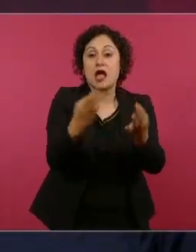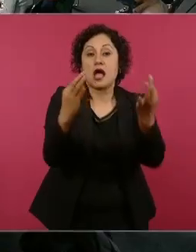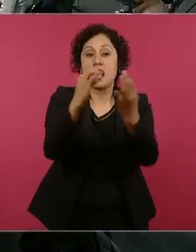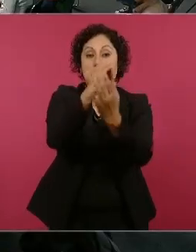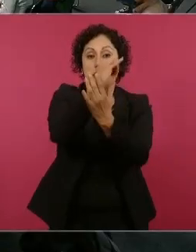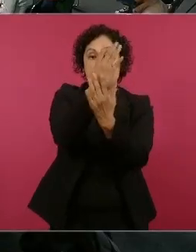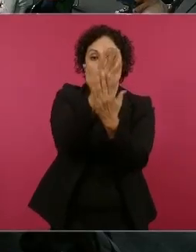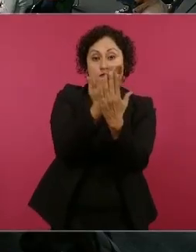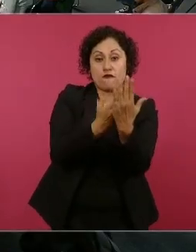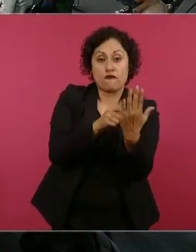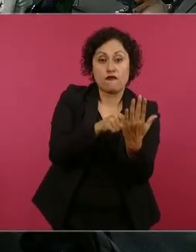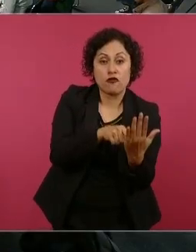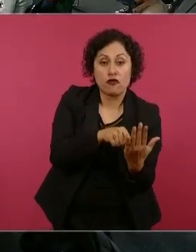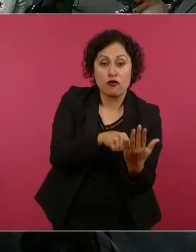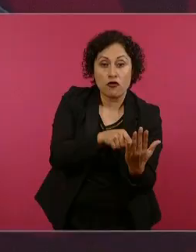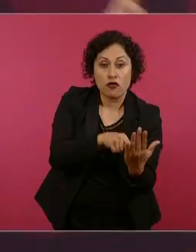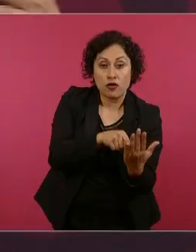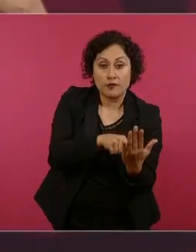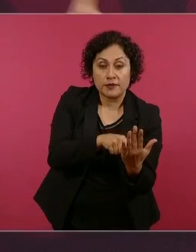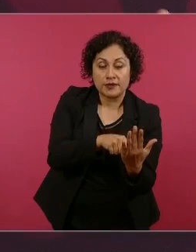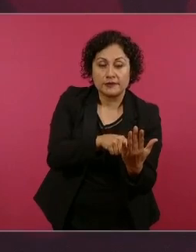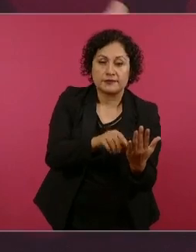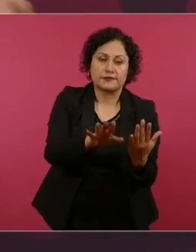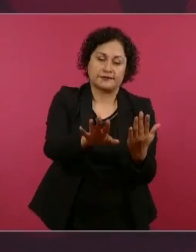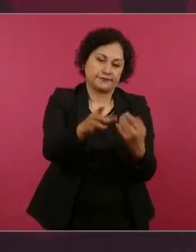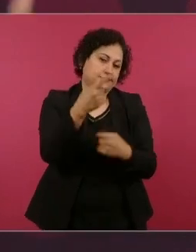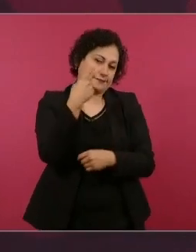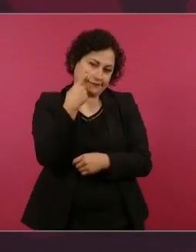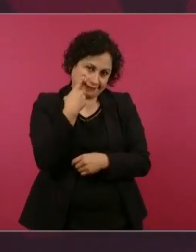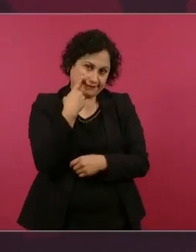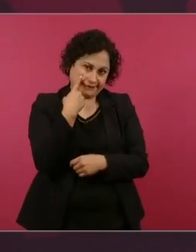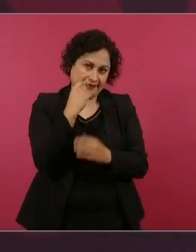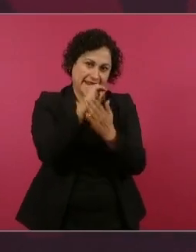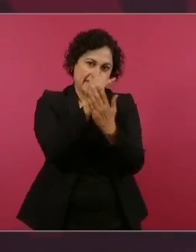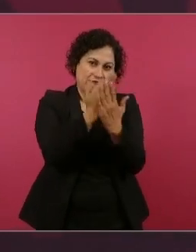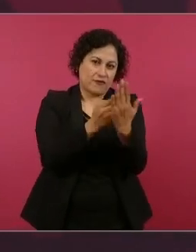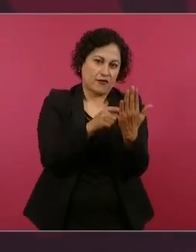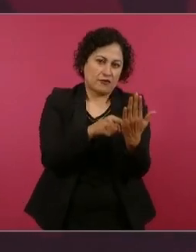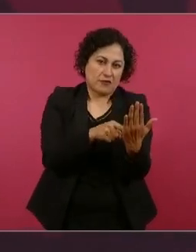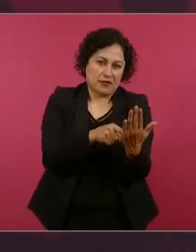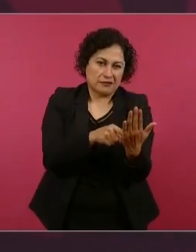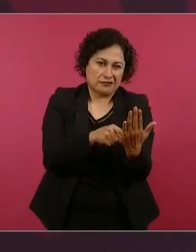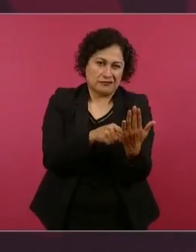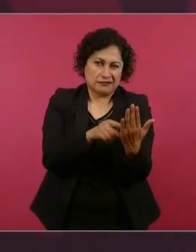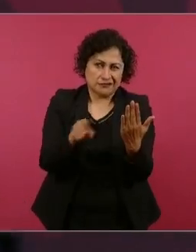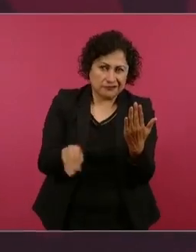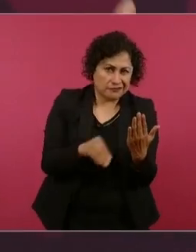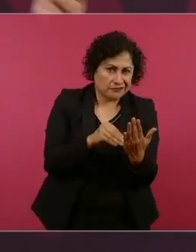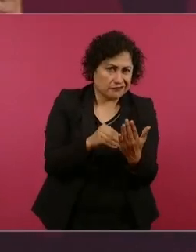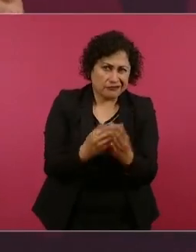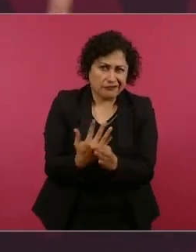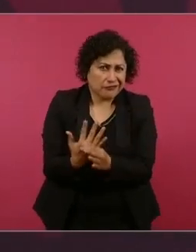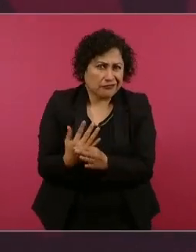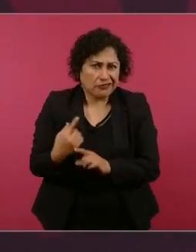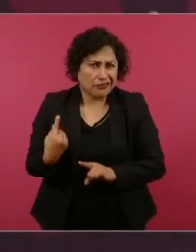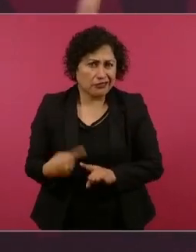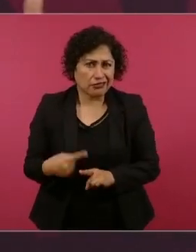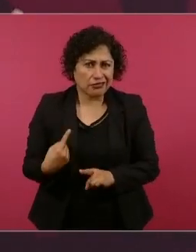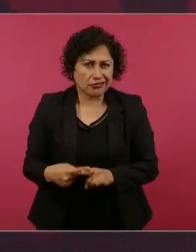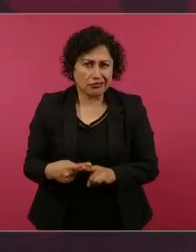recogemos… Primero, imagínense las fuentes, ellos mismos